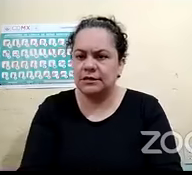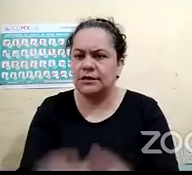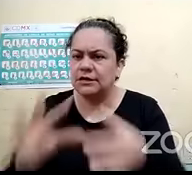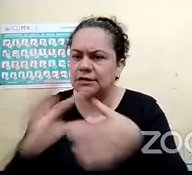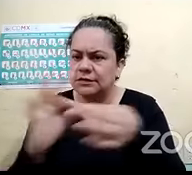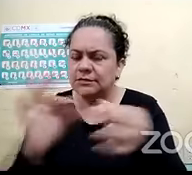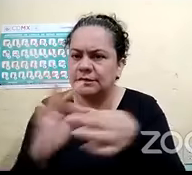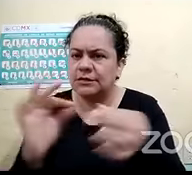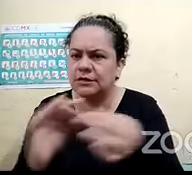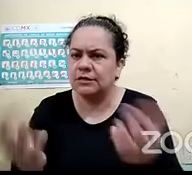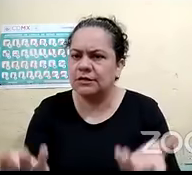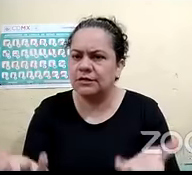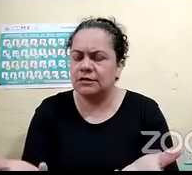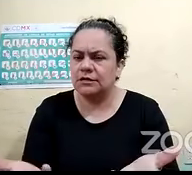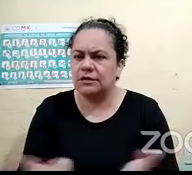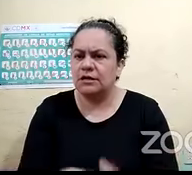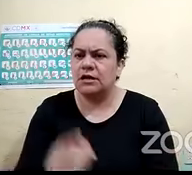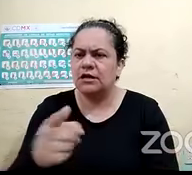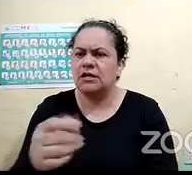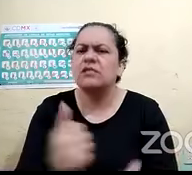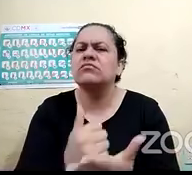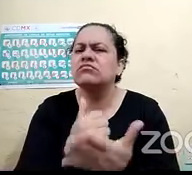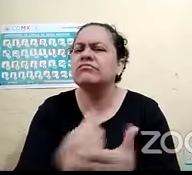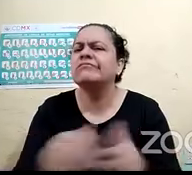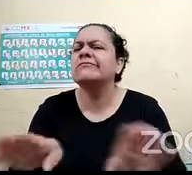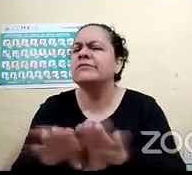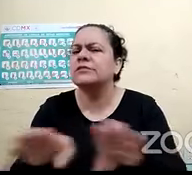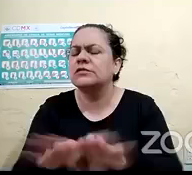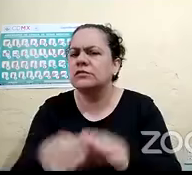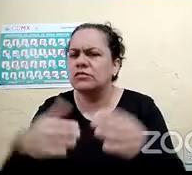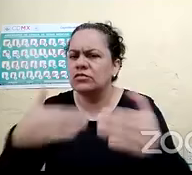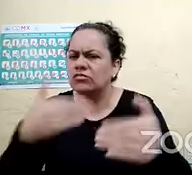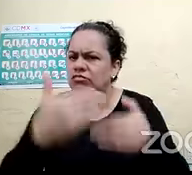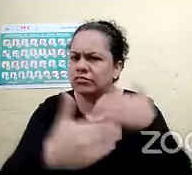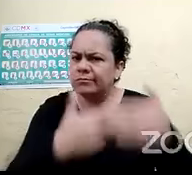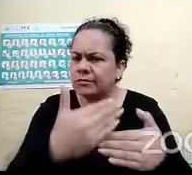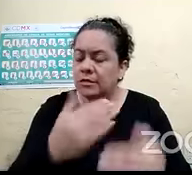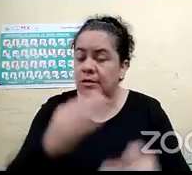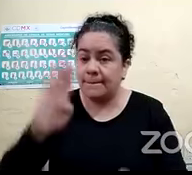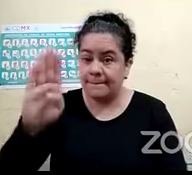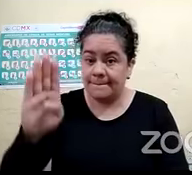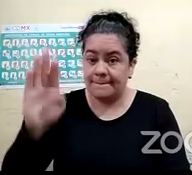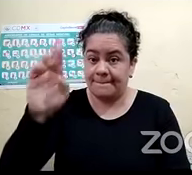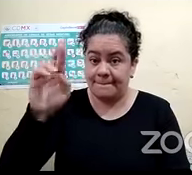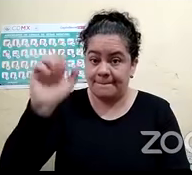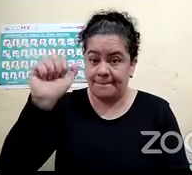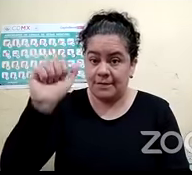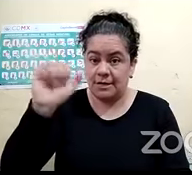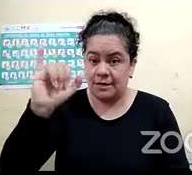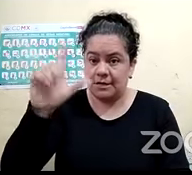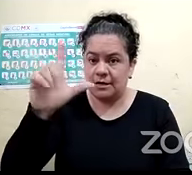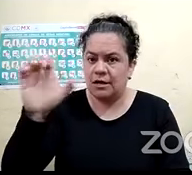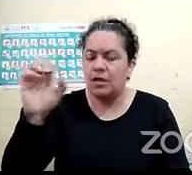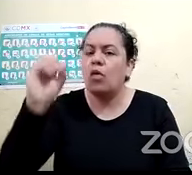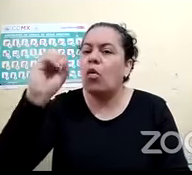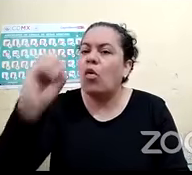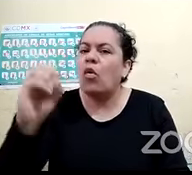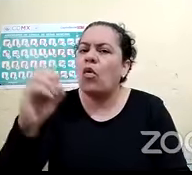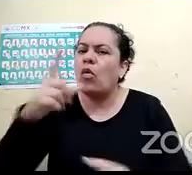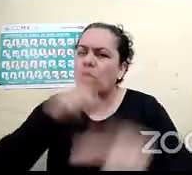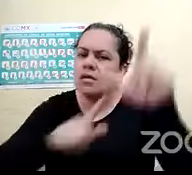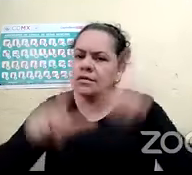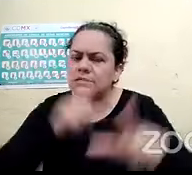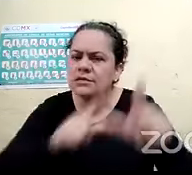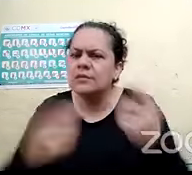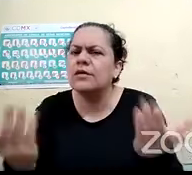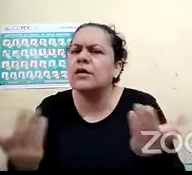mejor o qué fue lo que a le ayudó para salir adelante? ¿El Braille o la lengua de señas en el tiempo que ella fue